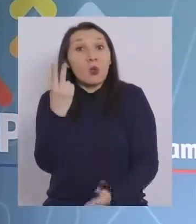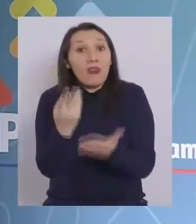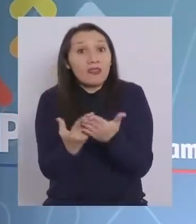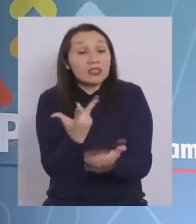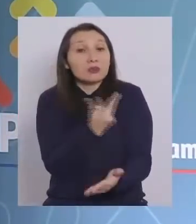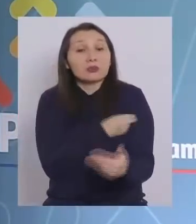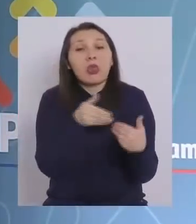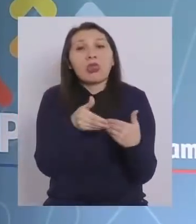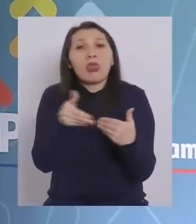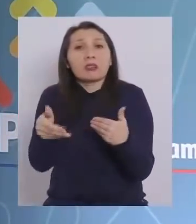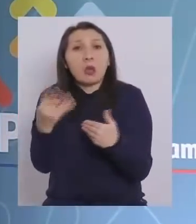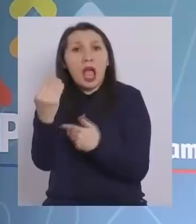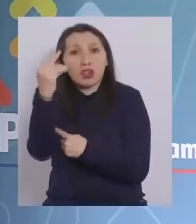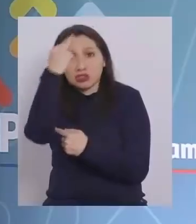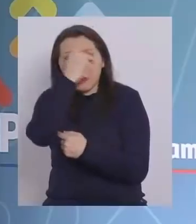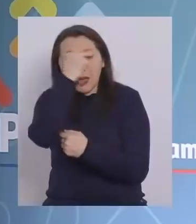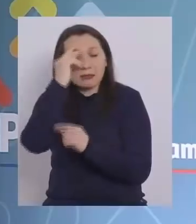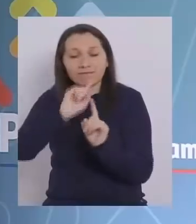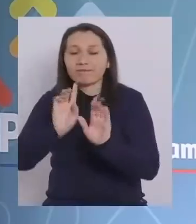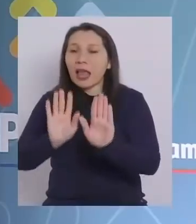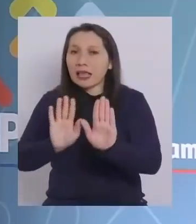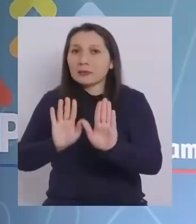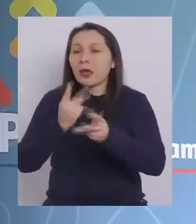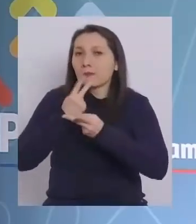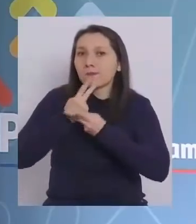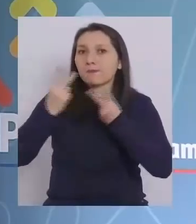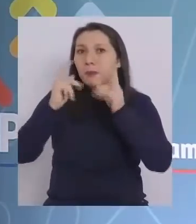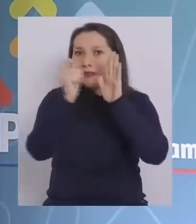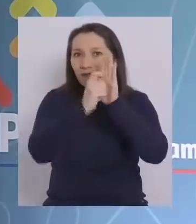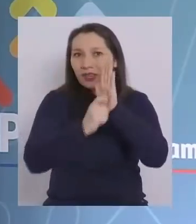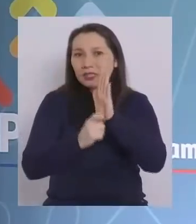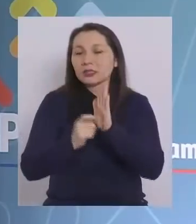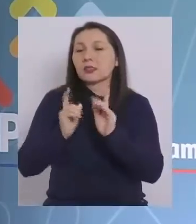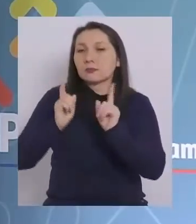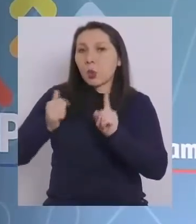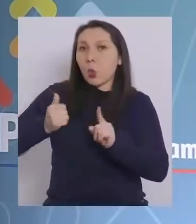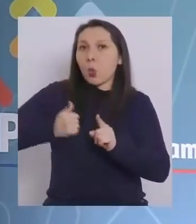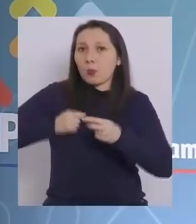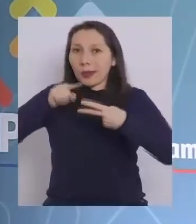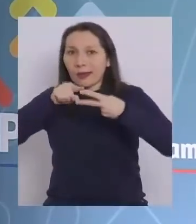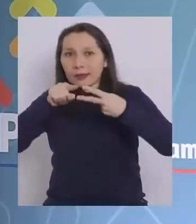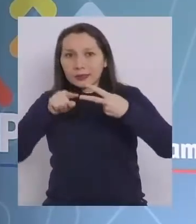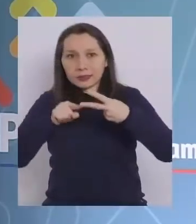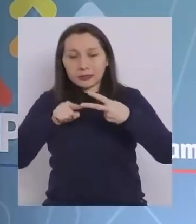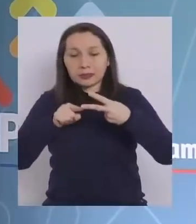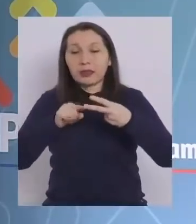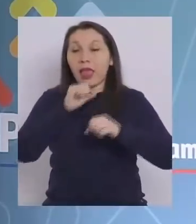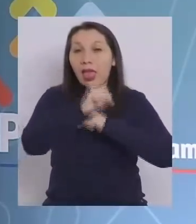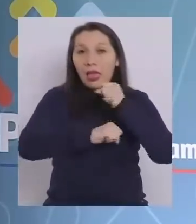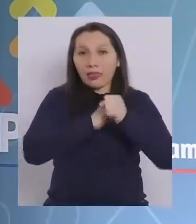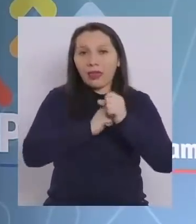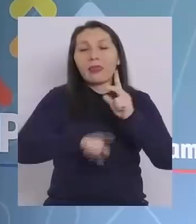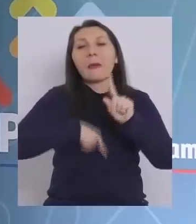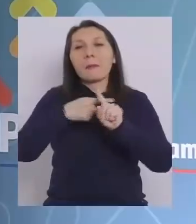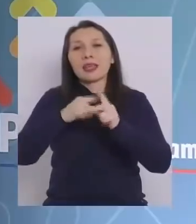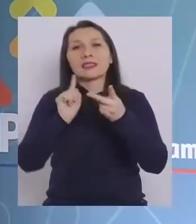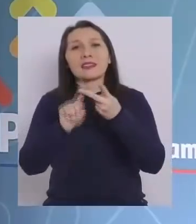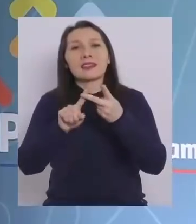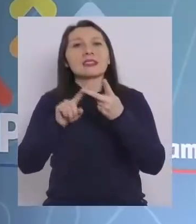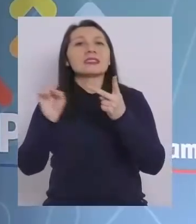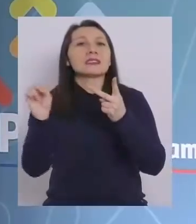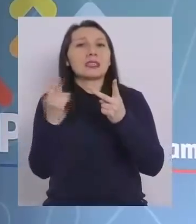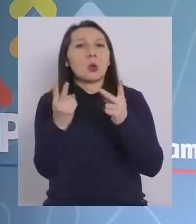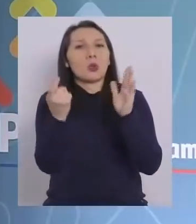posterior a esta fecha, deben esperar a que aparezca en el calendario en donde cumplan estos dos criterios, la edad y la fecha de la segunda